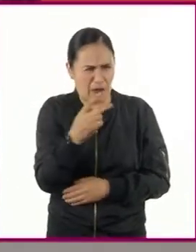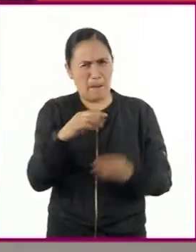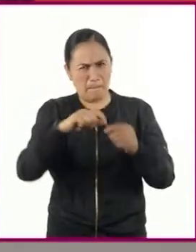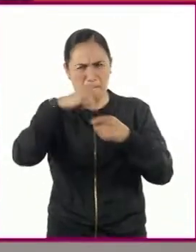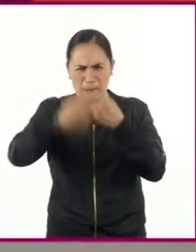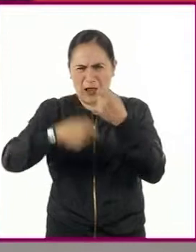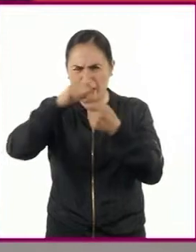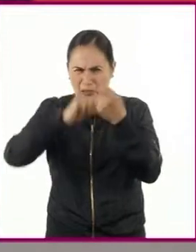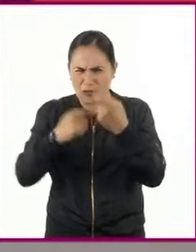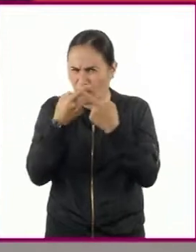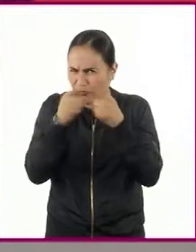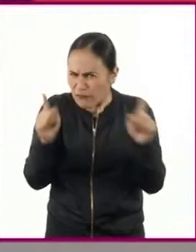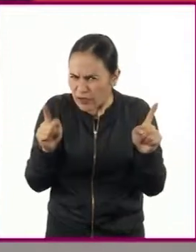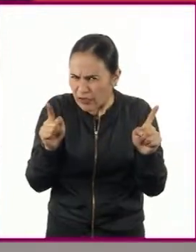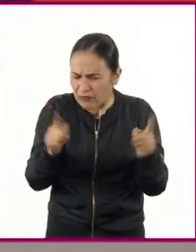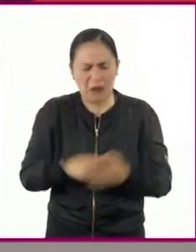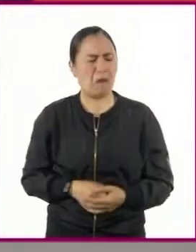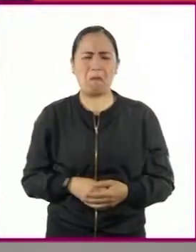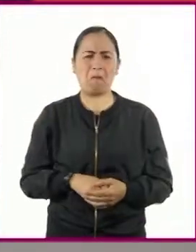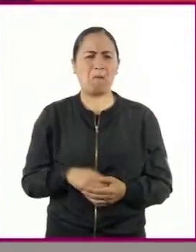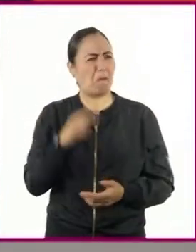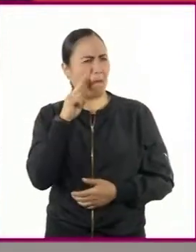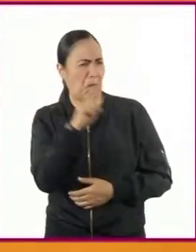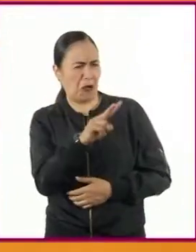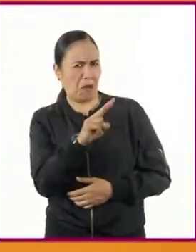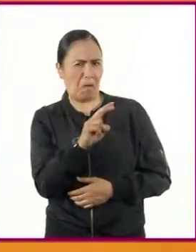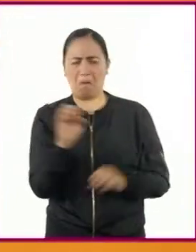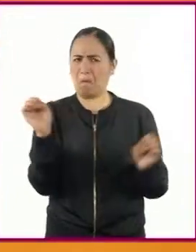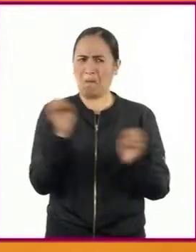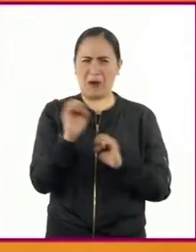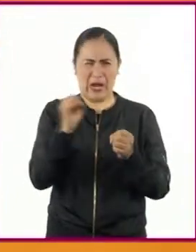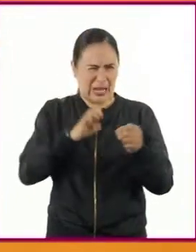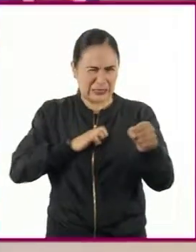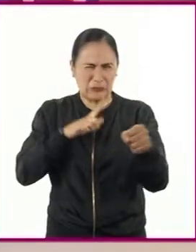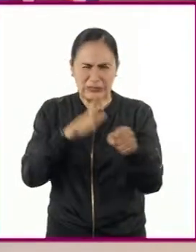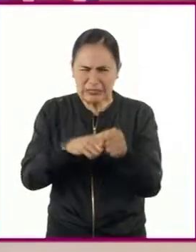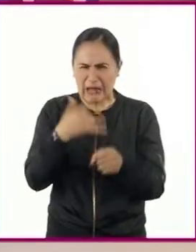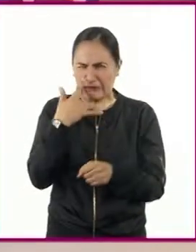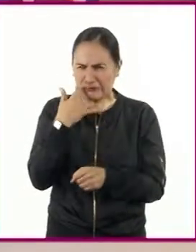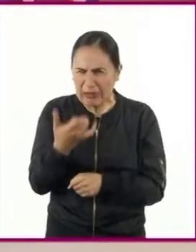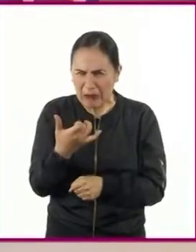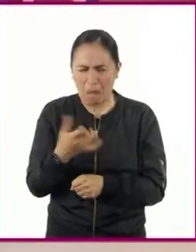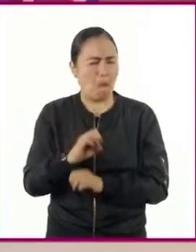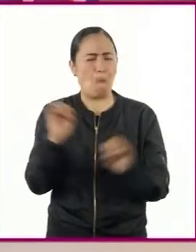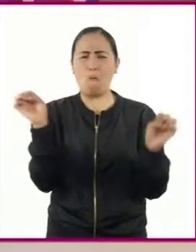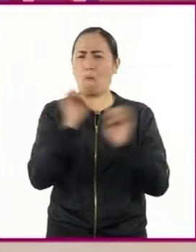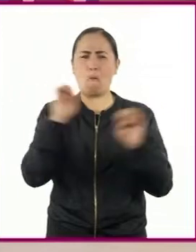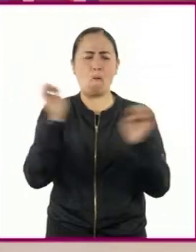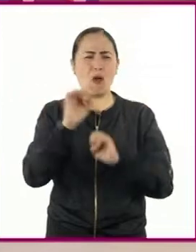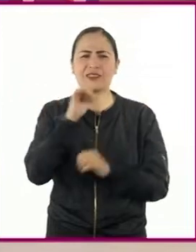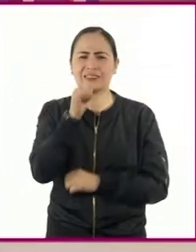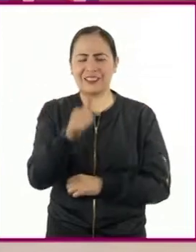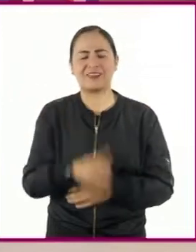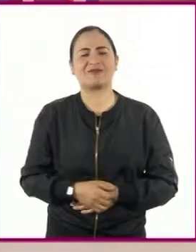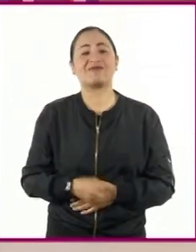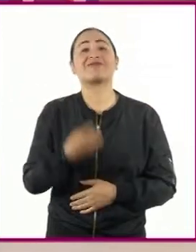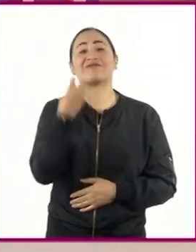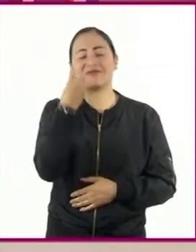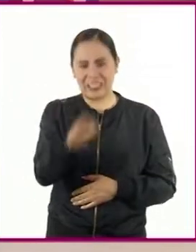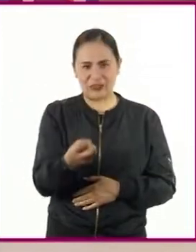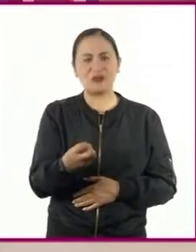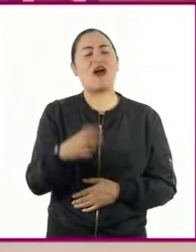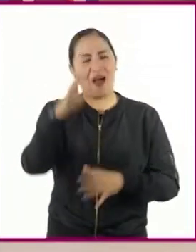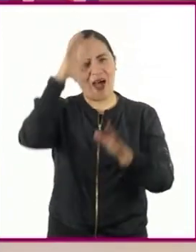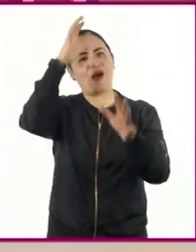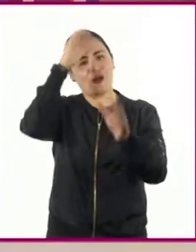Creo que estarán de acuerdo conmigo en que este plátano al parecer no tiene nada de especial o de raro. Creo que todos coincidimos en eso,